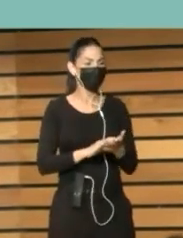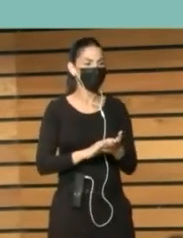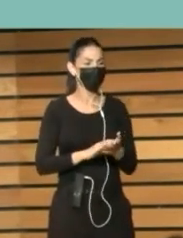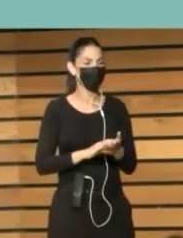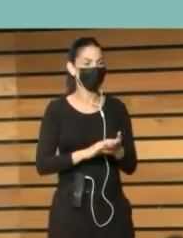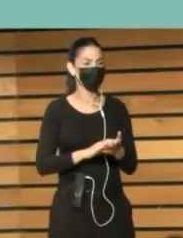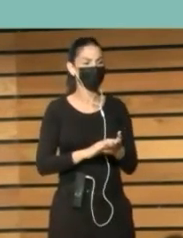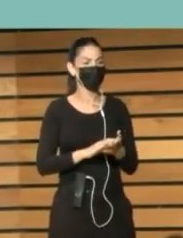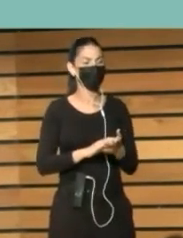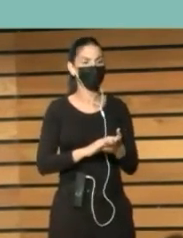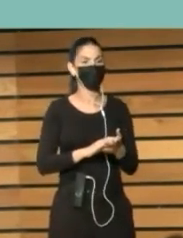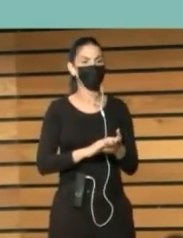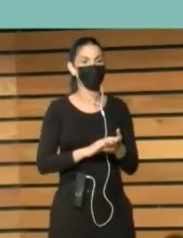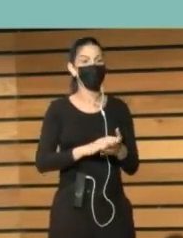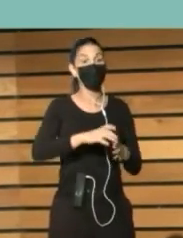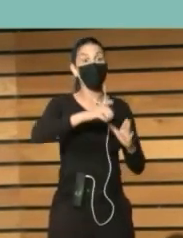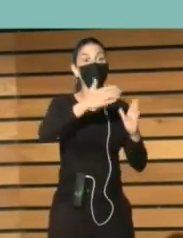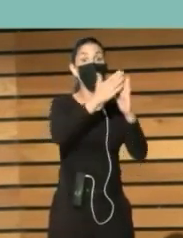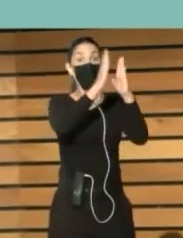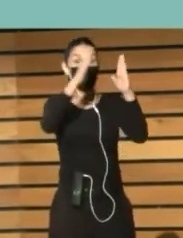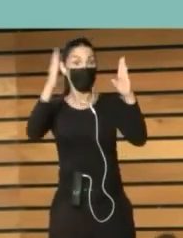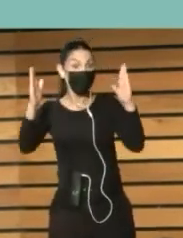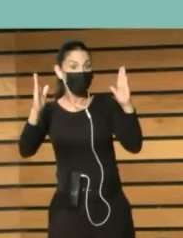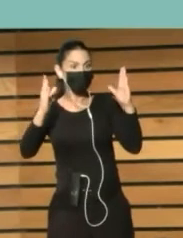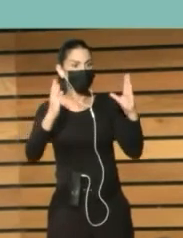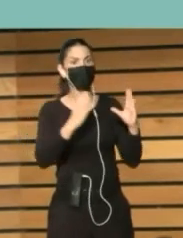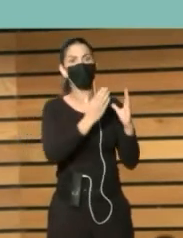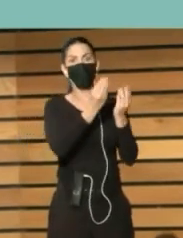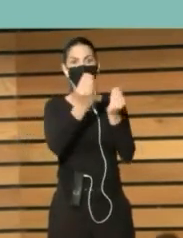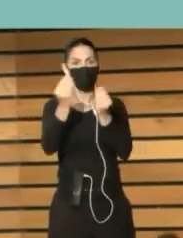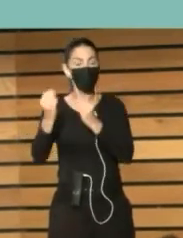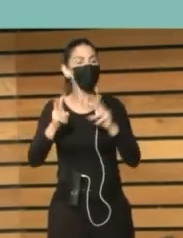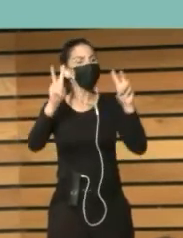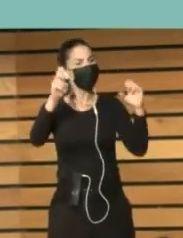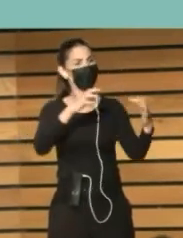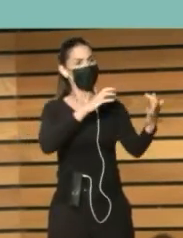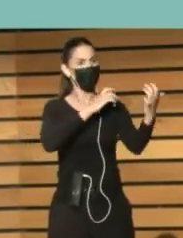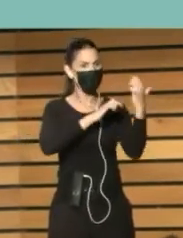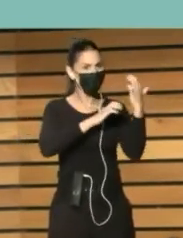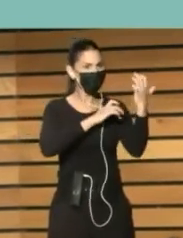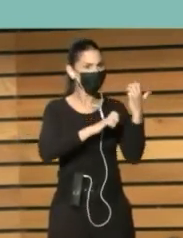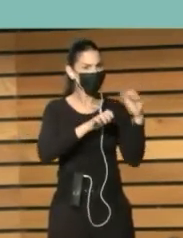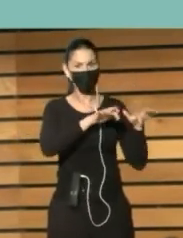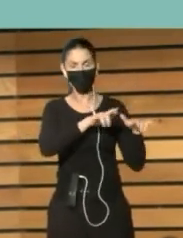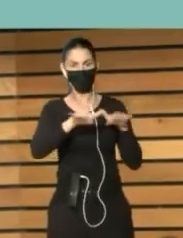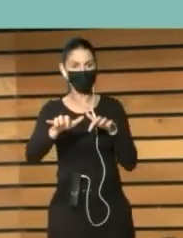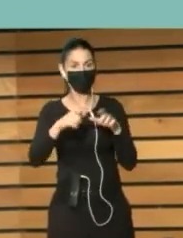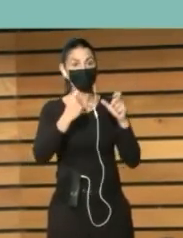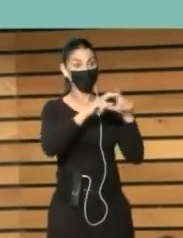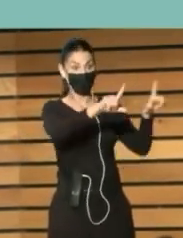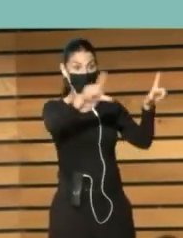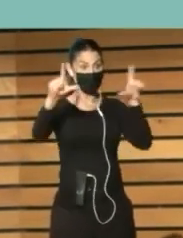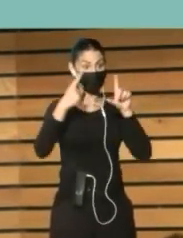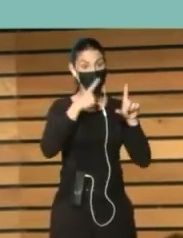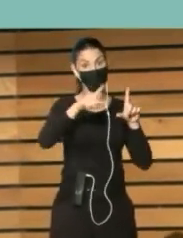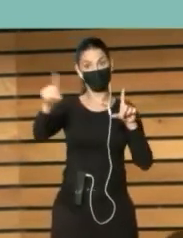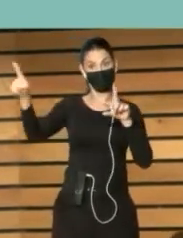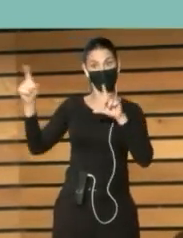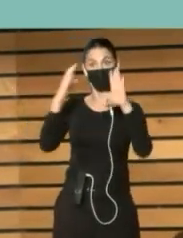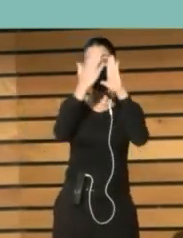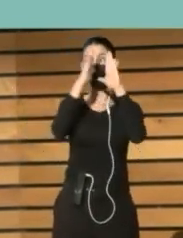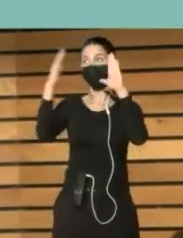Ya muchas bibliotecas Empezaron a usar Los ordenadores En la imagen Podemos ver A una biblioteca